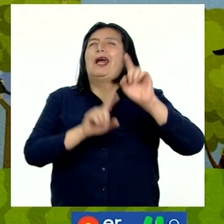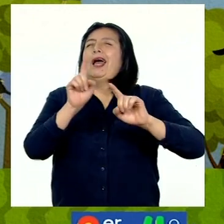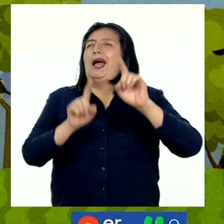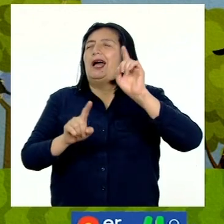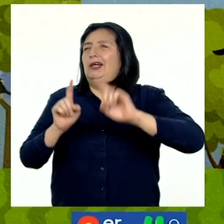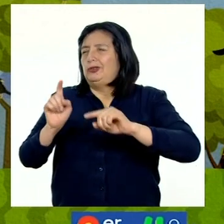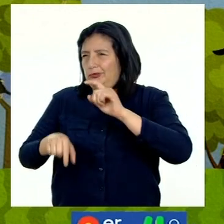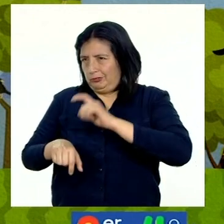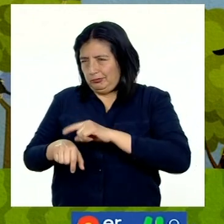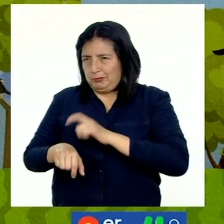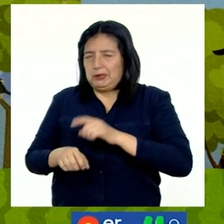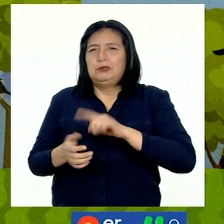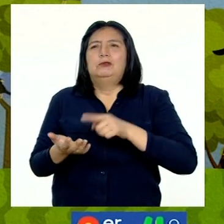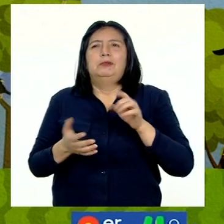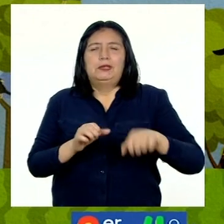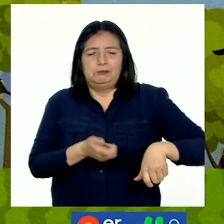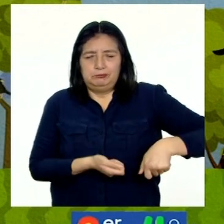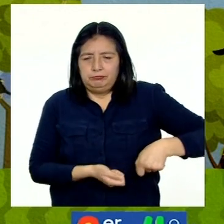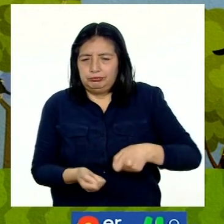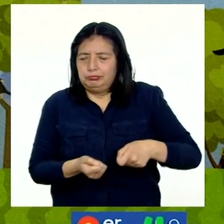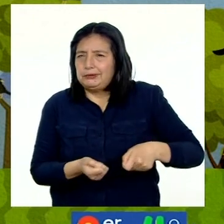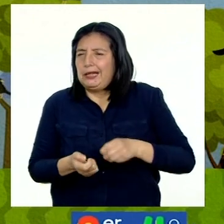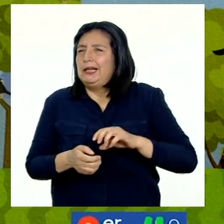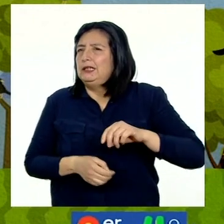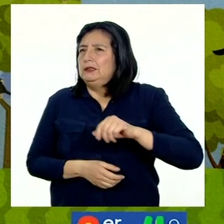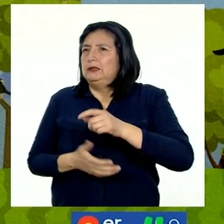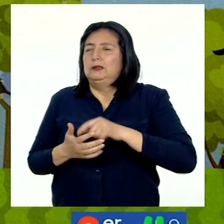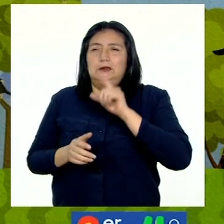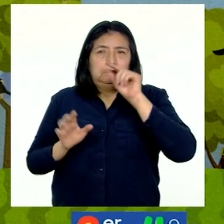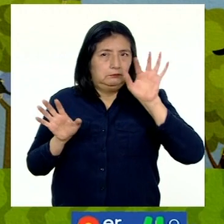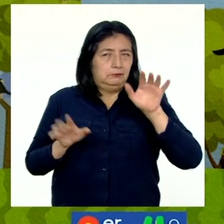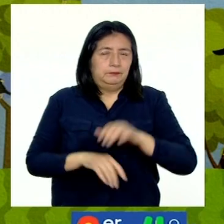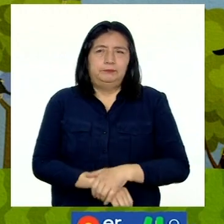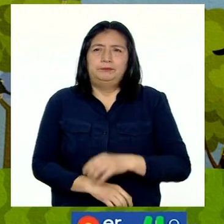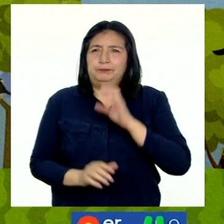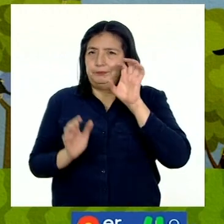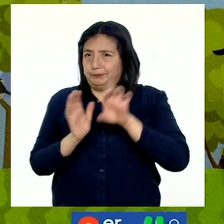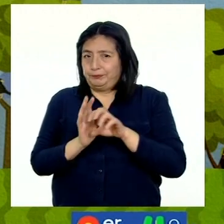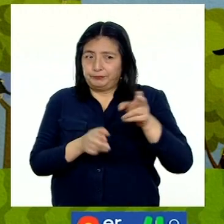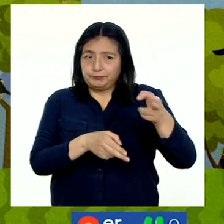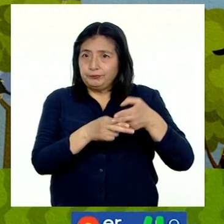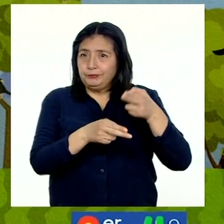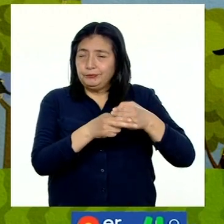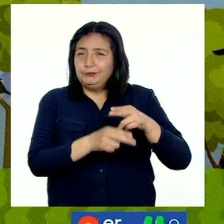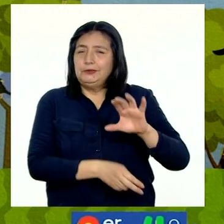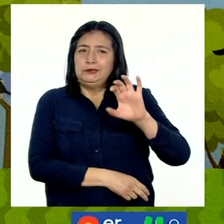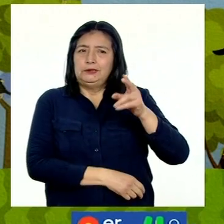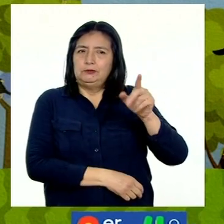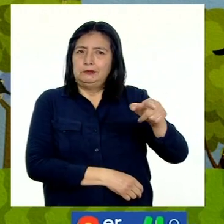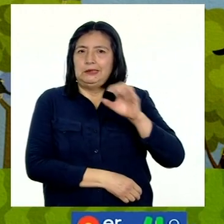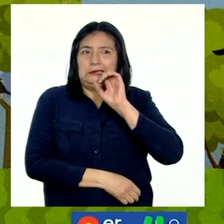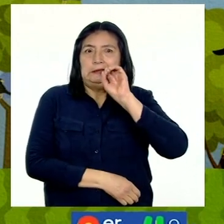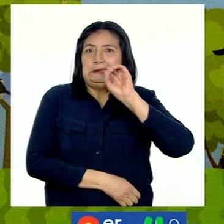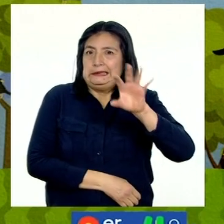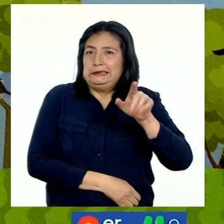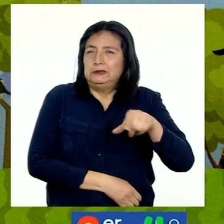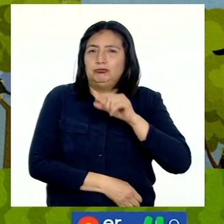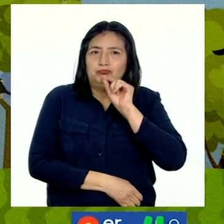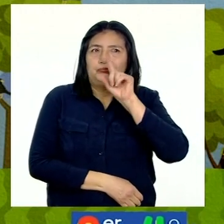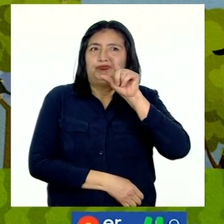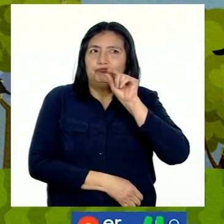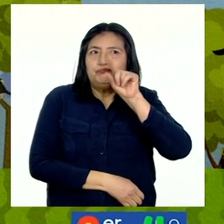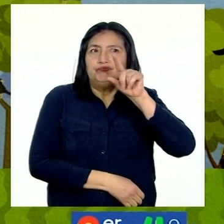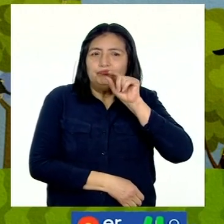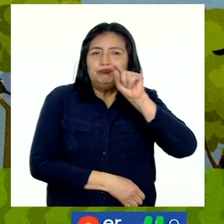etapas de la agricultura. Las aves, como el chihuaco, avisan a través de su